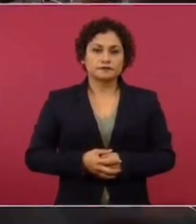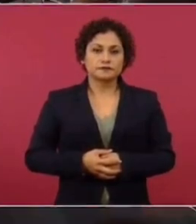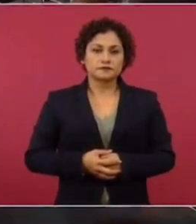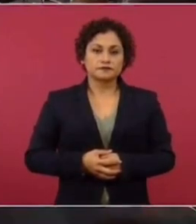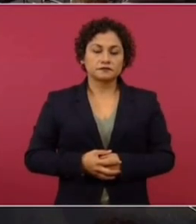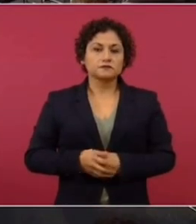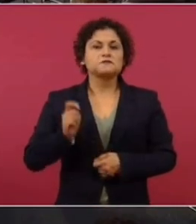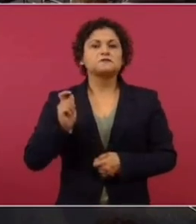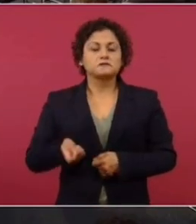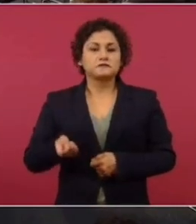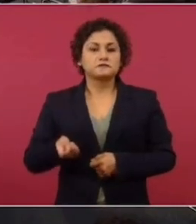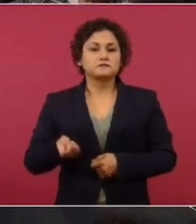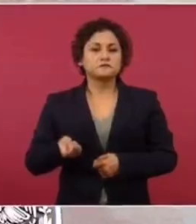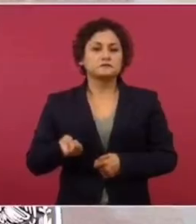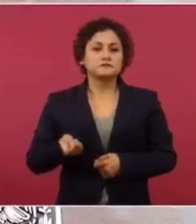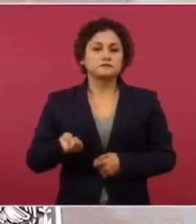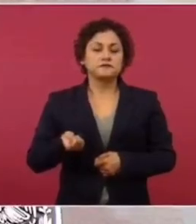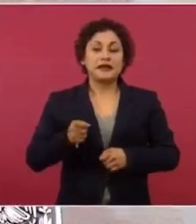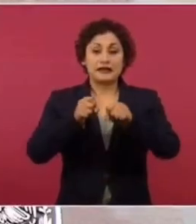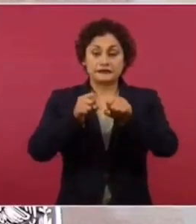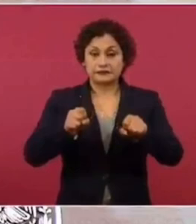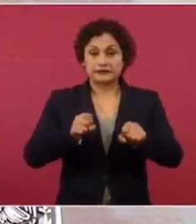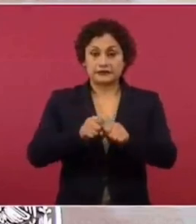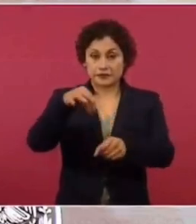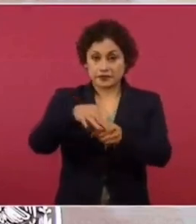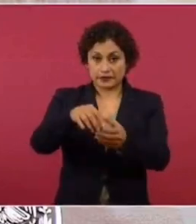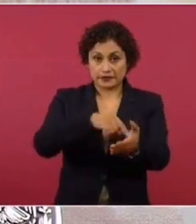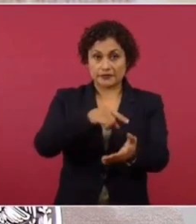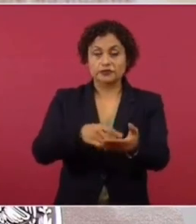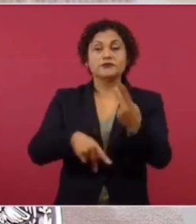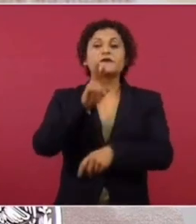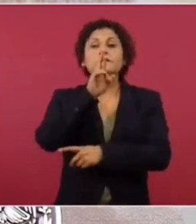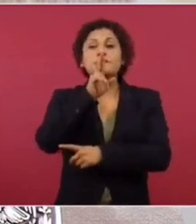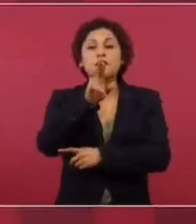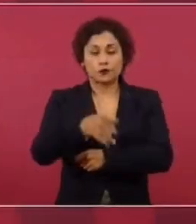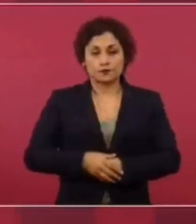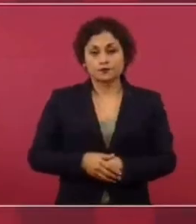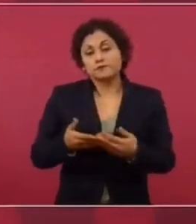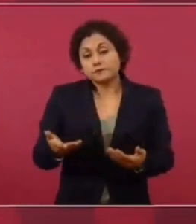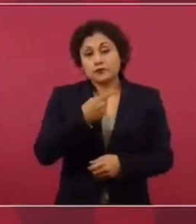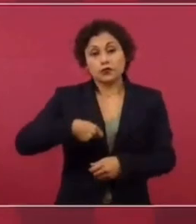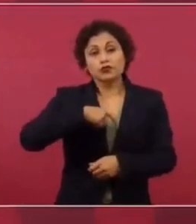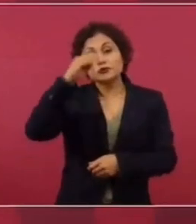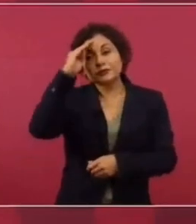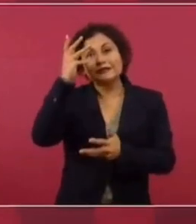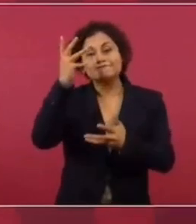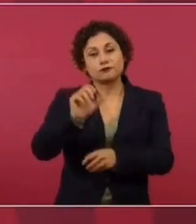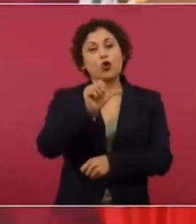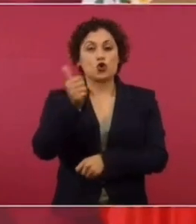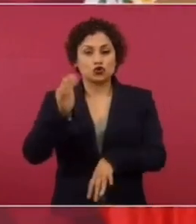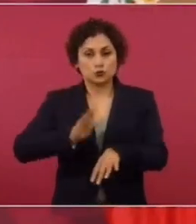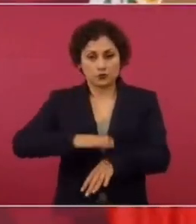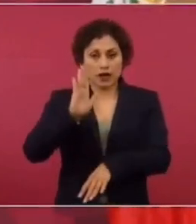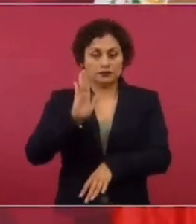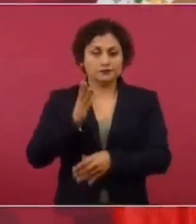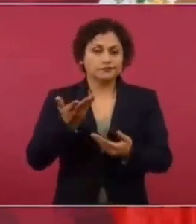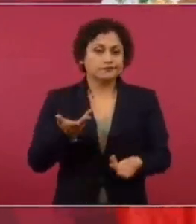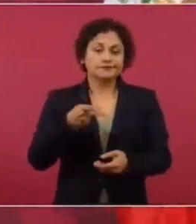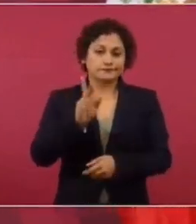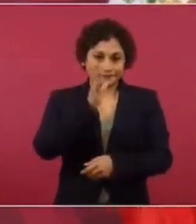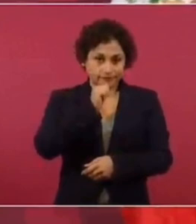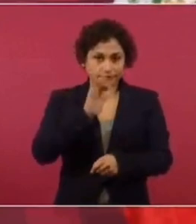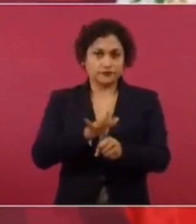de elecciones, no como hubiésemos deseado, porque el bloque